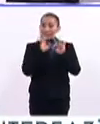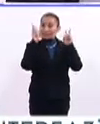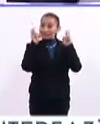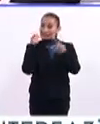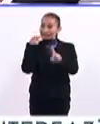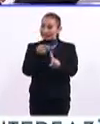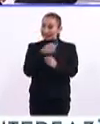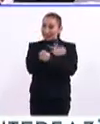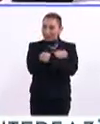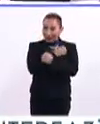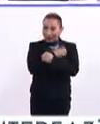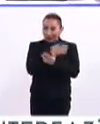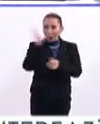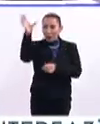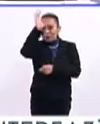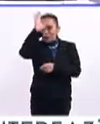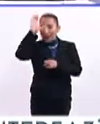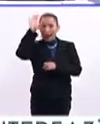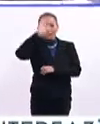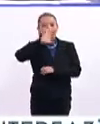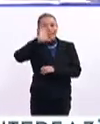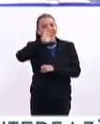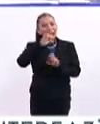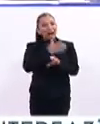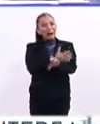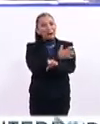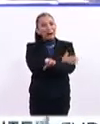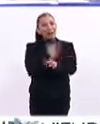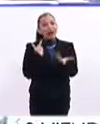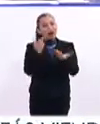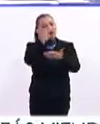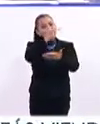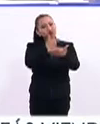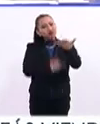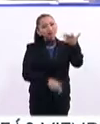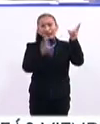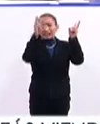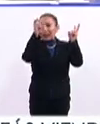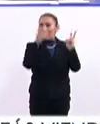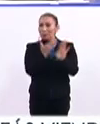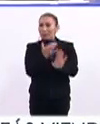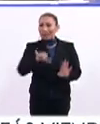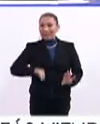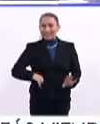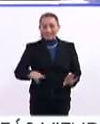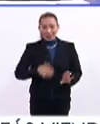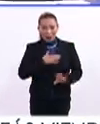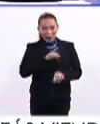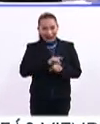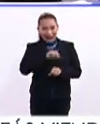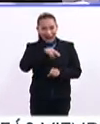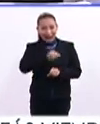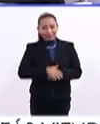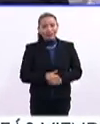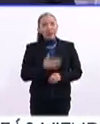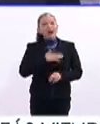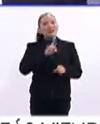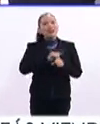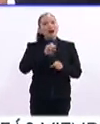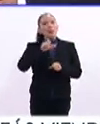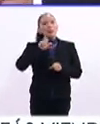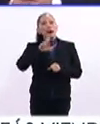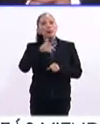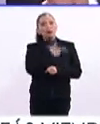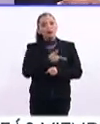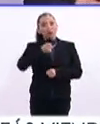materia educativa, cultural, científica. Así que acompáñenos, tenemos un programa, créamelo, muy interesante. Muy buenos días, Ana Cris. Muy buenos días,